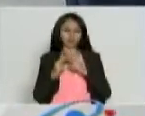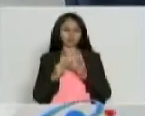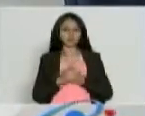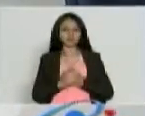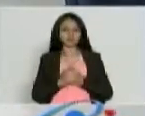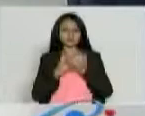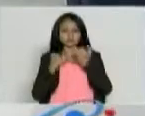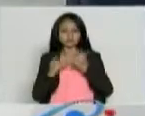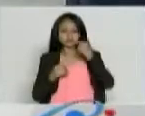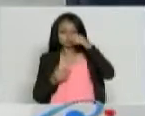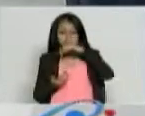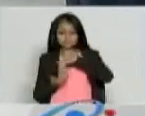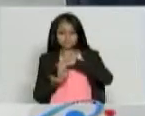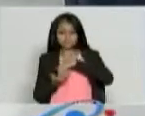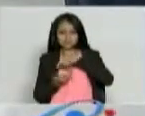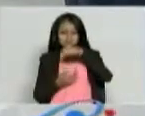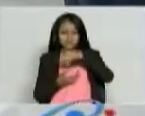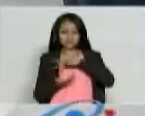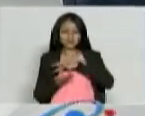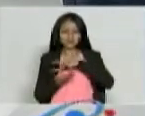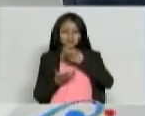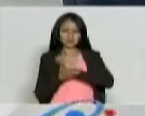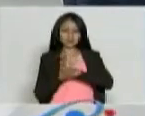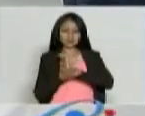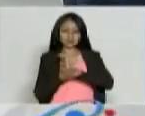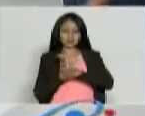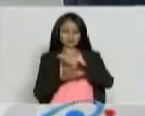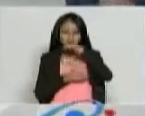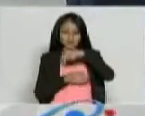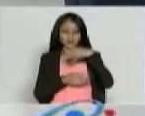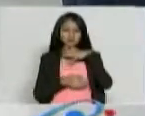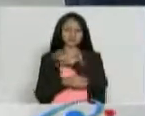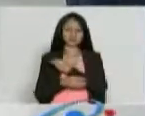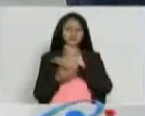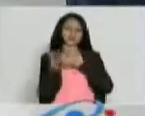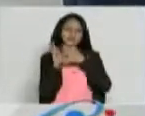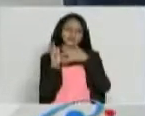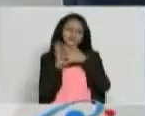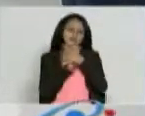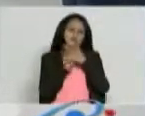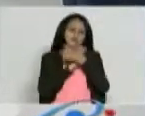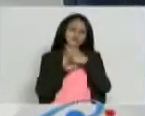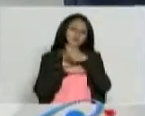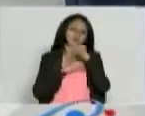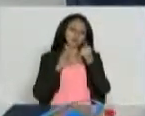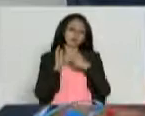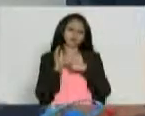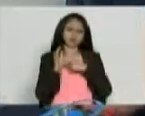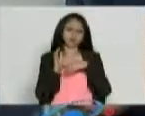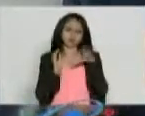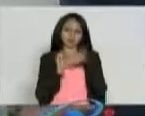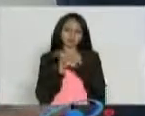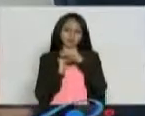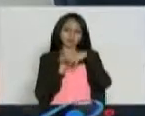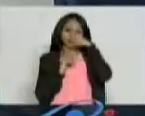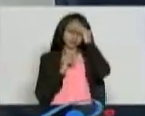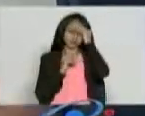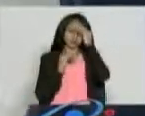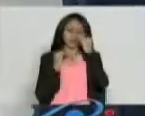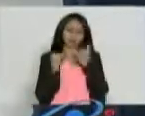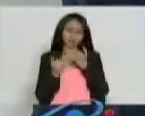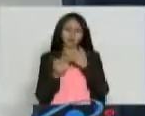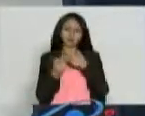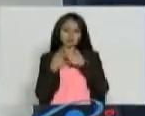vienen aquí a Telecafé y en Conexión Vital nos documentamos, aprendemos. Si queremos seguir las